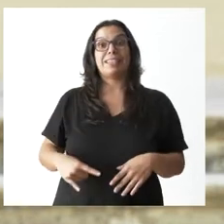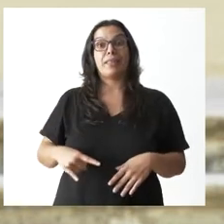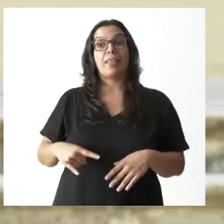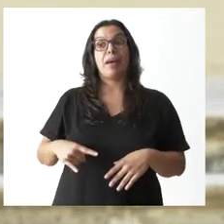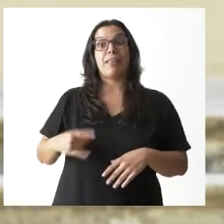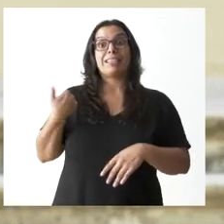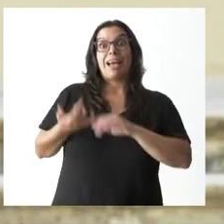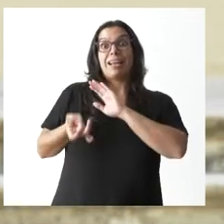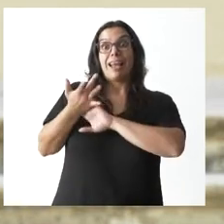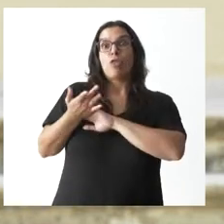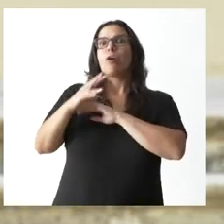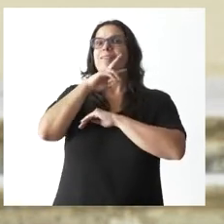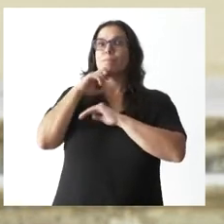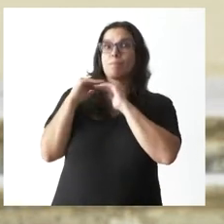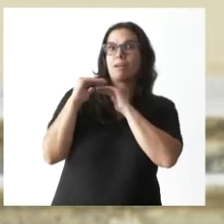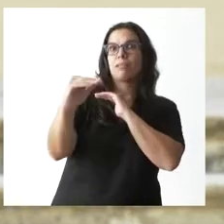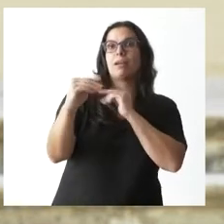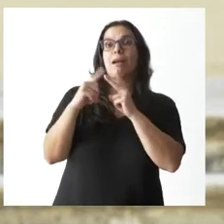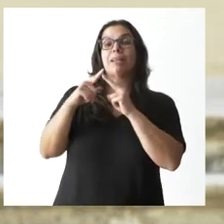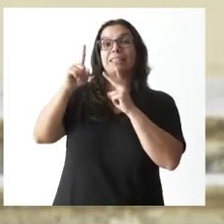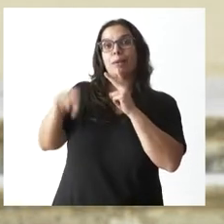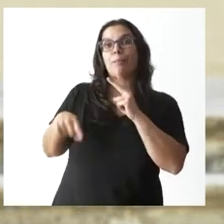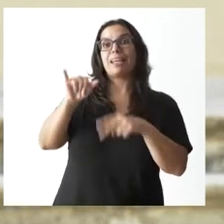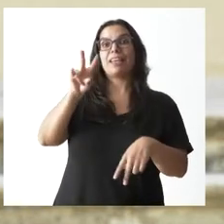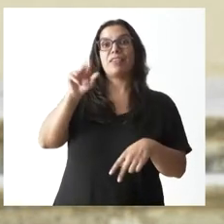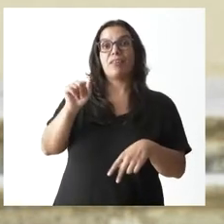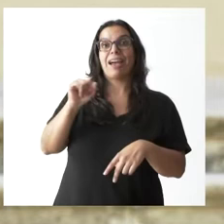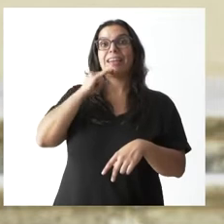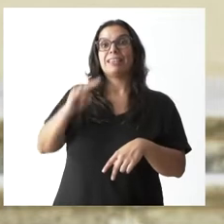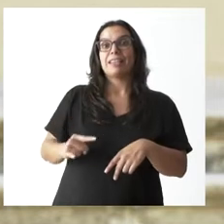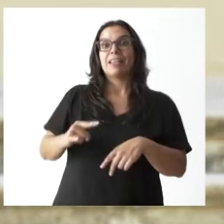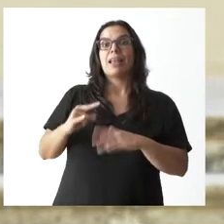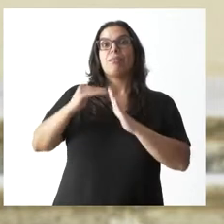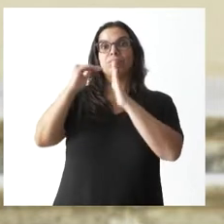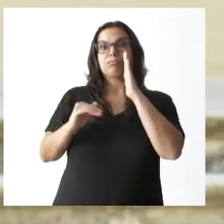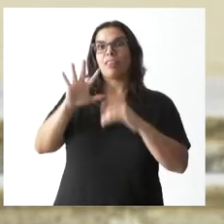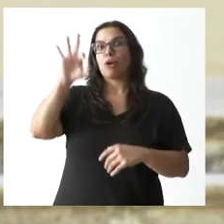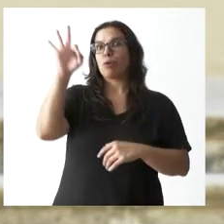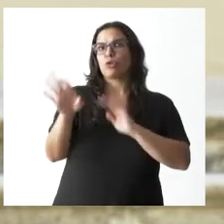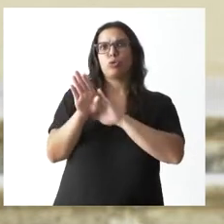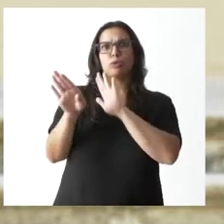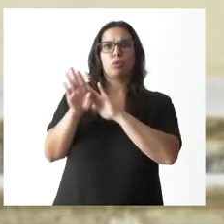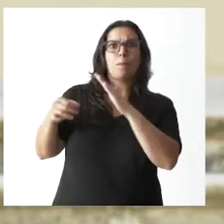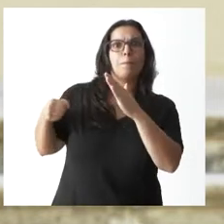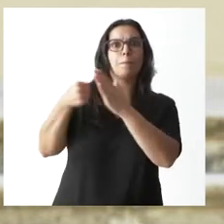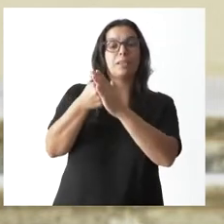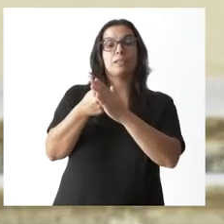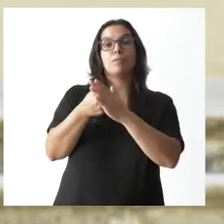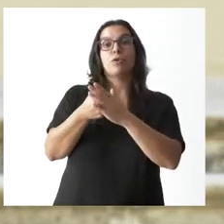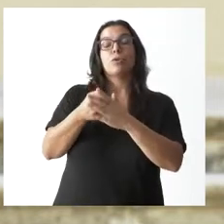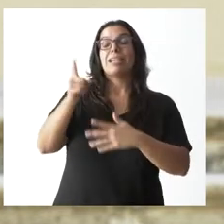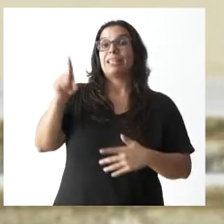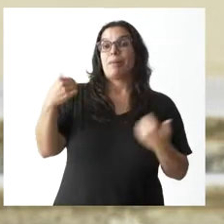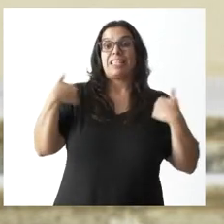que mantenga el tiempo necesario la bajada del IVA de la electricidad al 5%, que adopte de forma